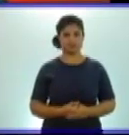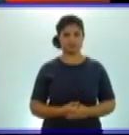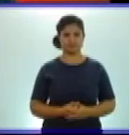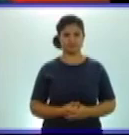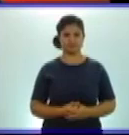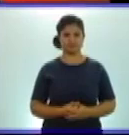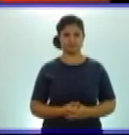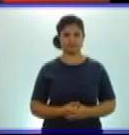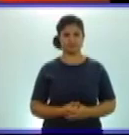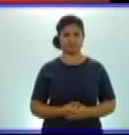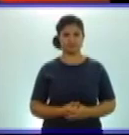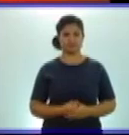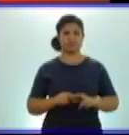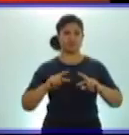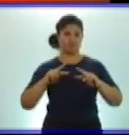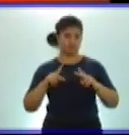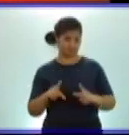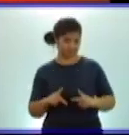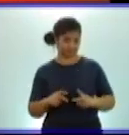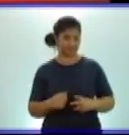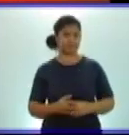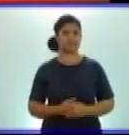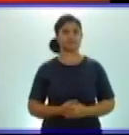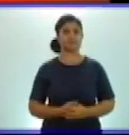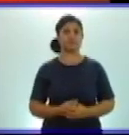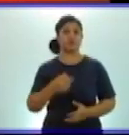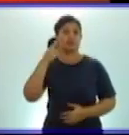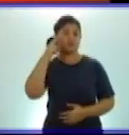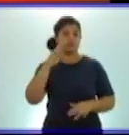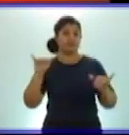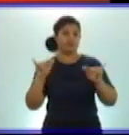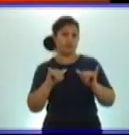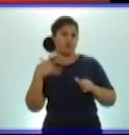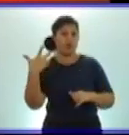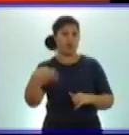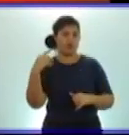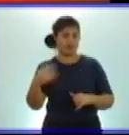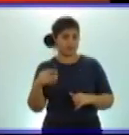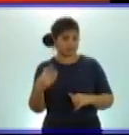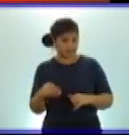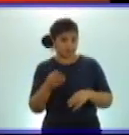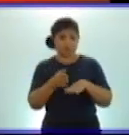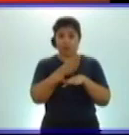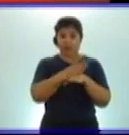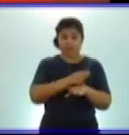Les decía que al igual o similares a los ejercicios que yo abordé hace unos minutos,